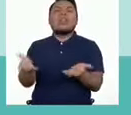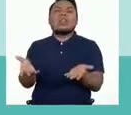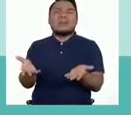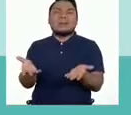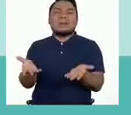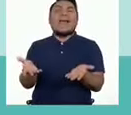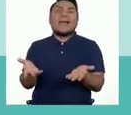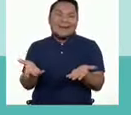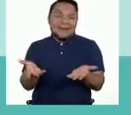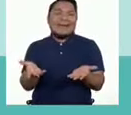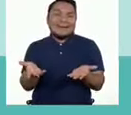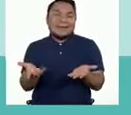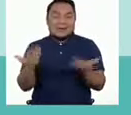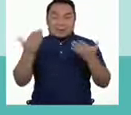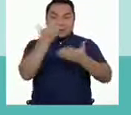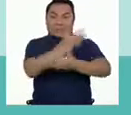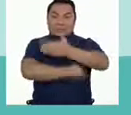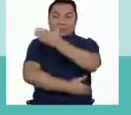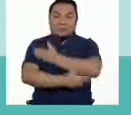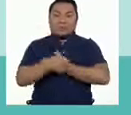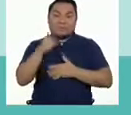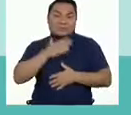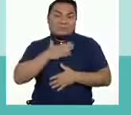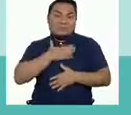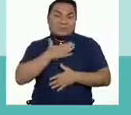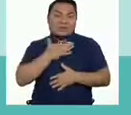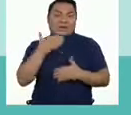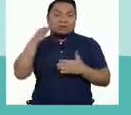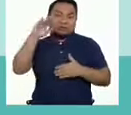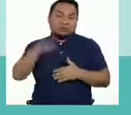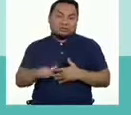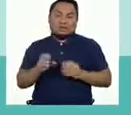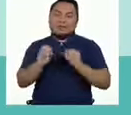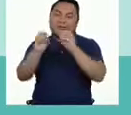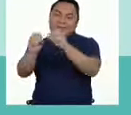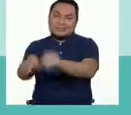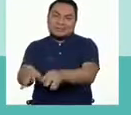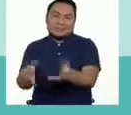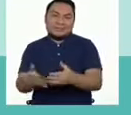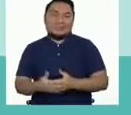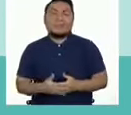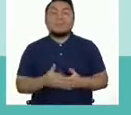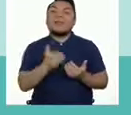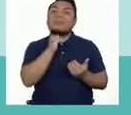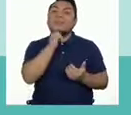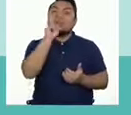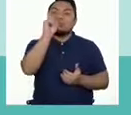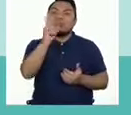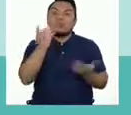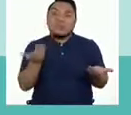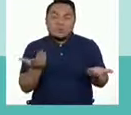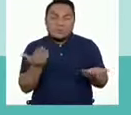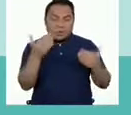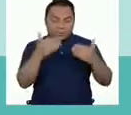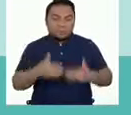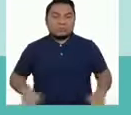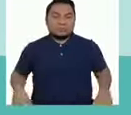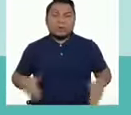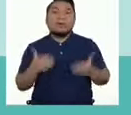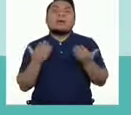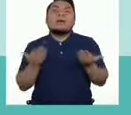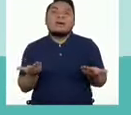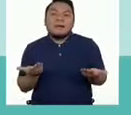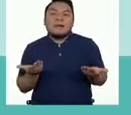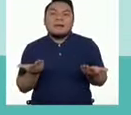Así es, el polo es de David. Eso estuvo fácil. Nos falta solo un objeto. ¿Cuáles son?